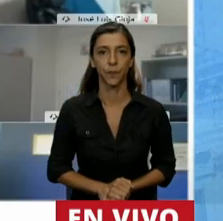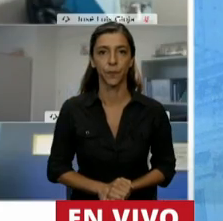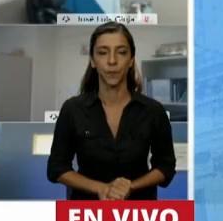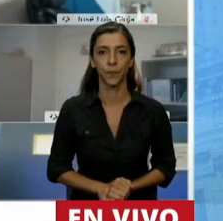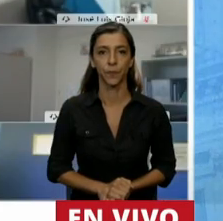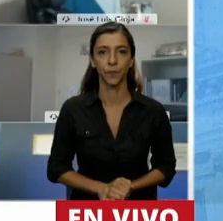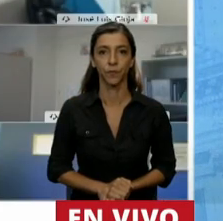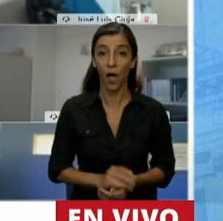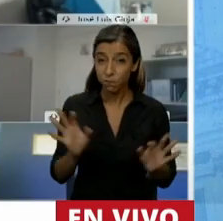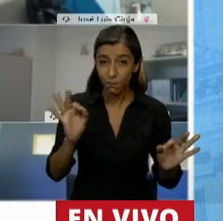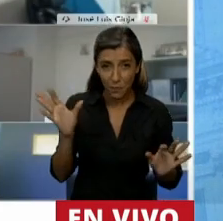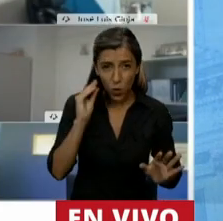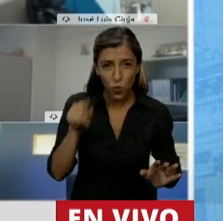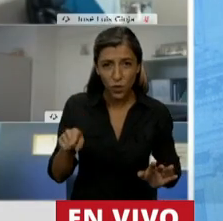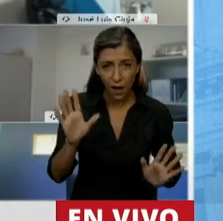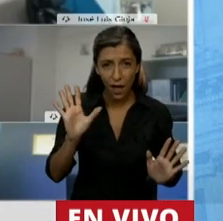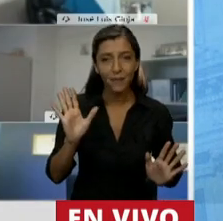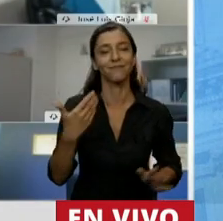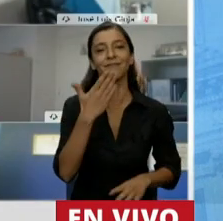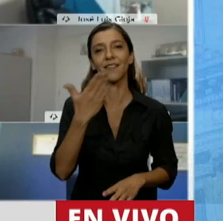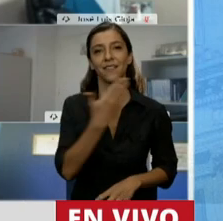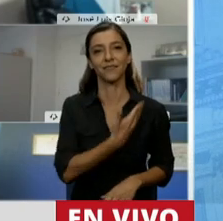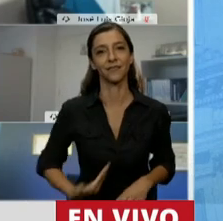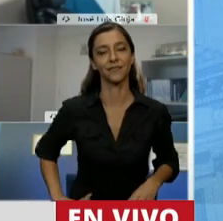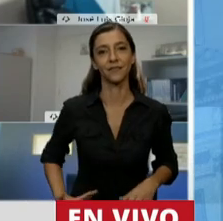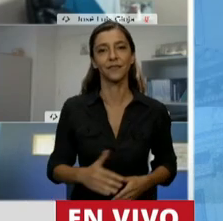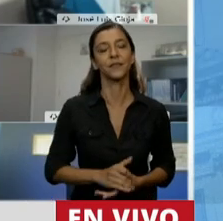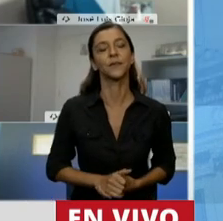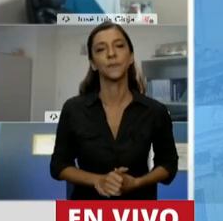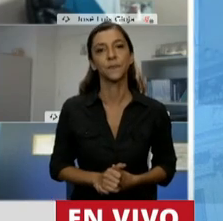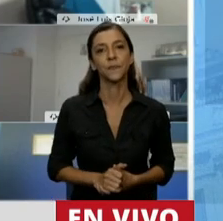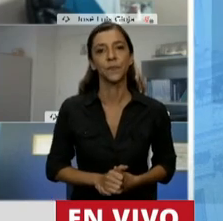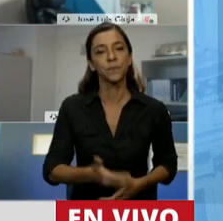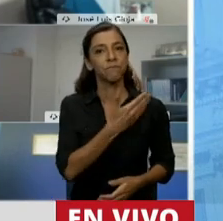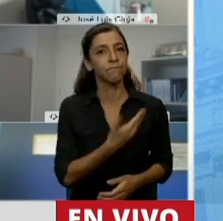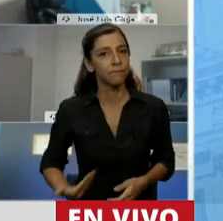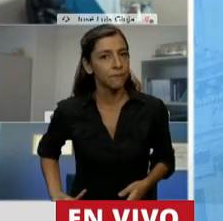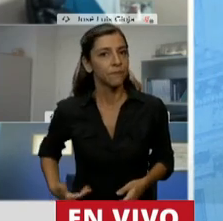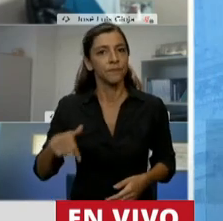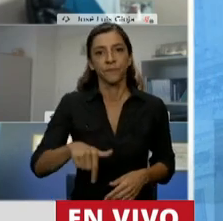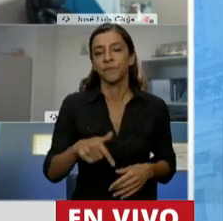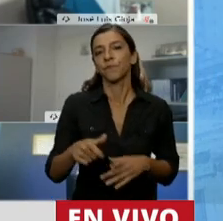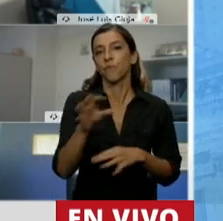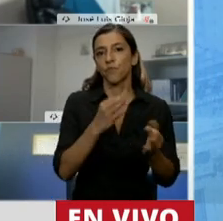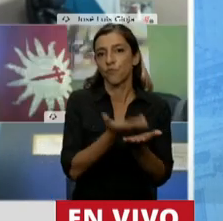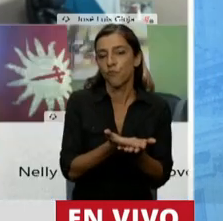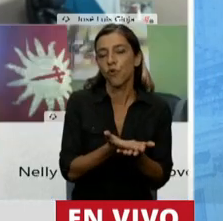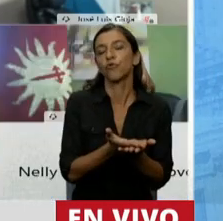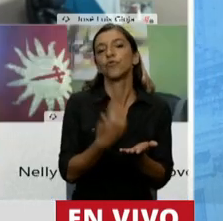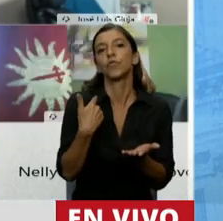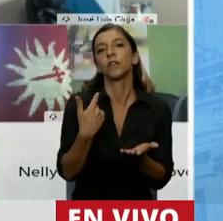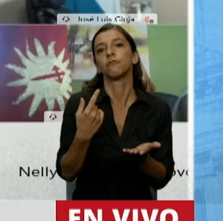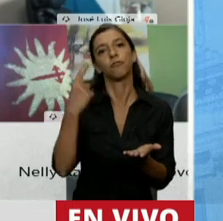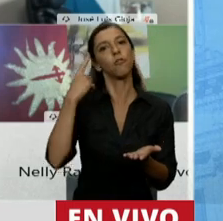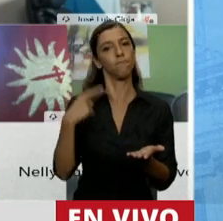Ahí está, ahí se me escucha. Gracias, Presidente. Señor Presidente, he presentado un proyecto con el acompañamiento